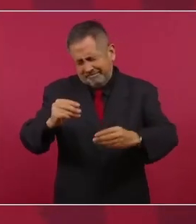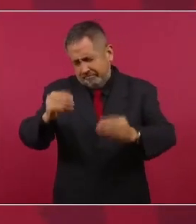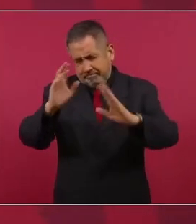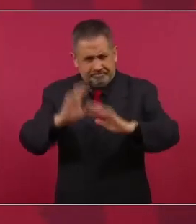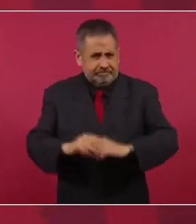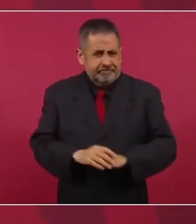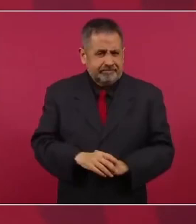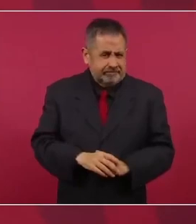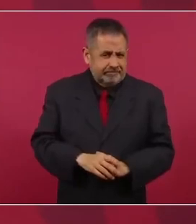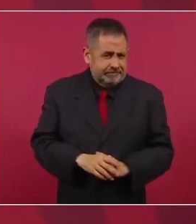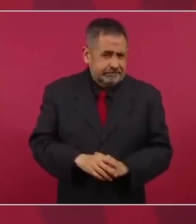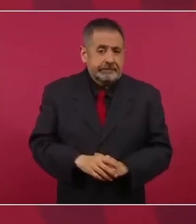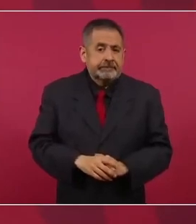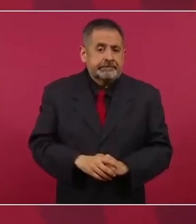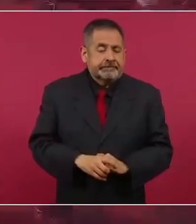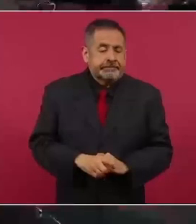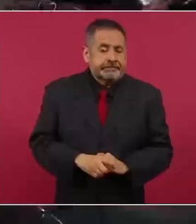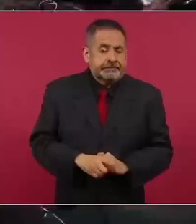muy